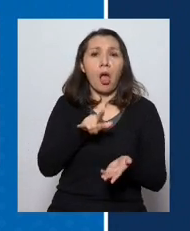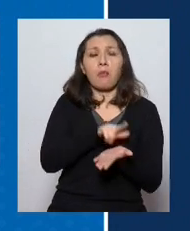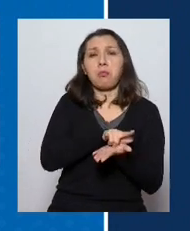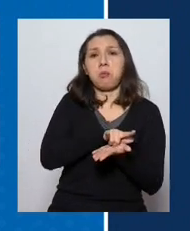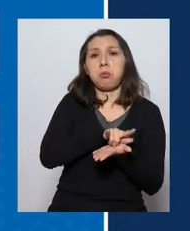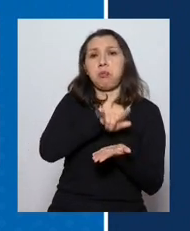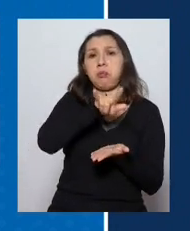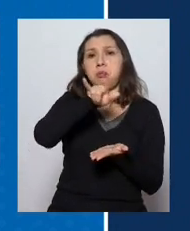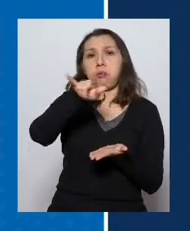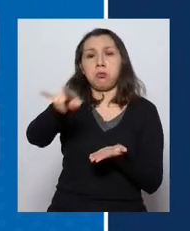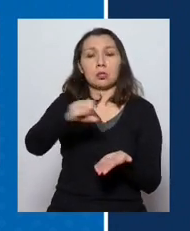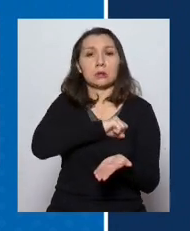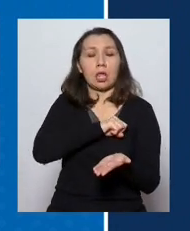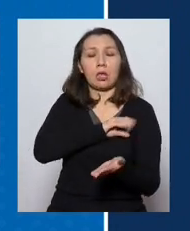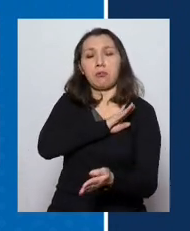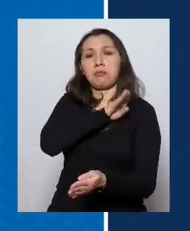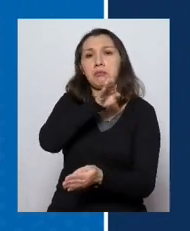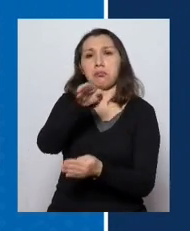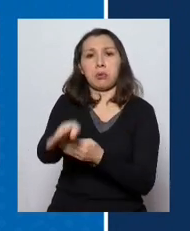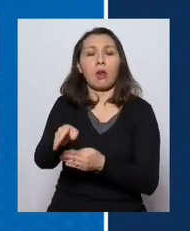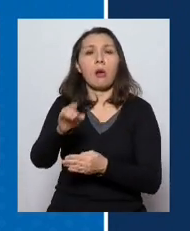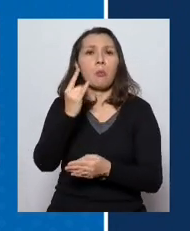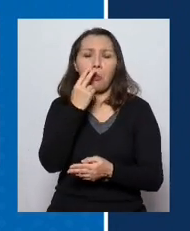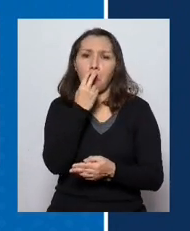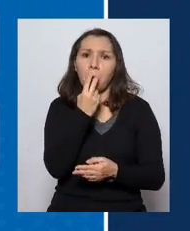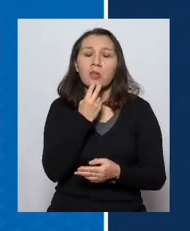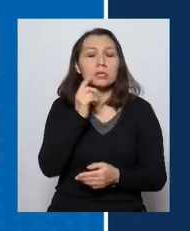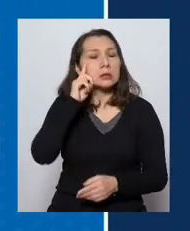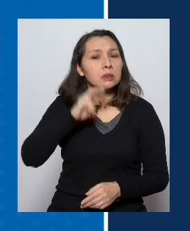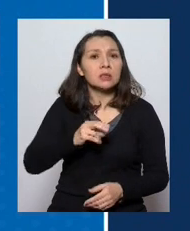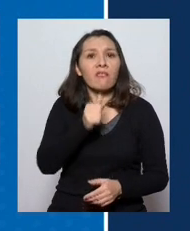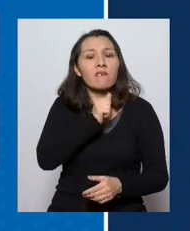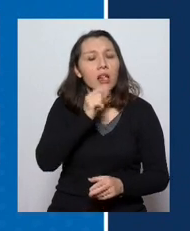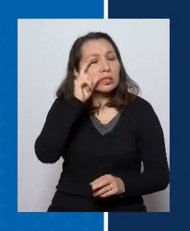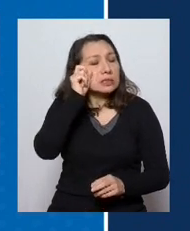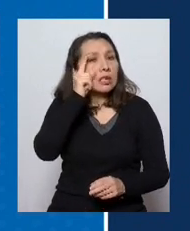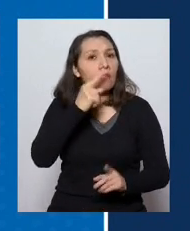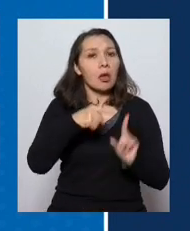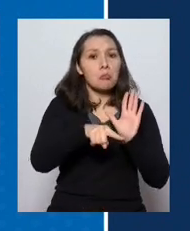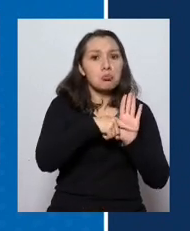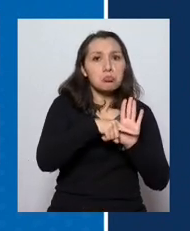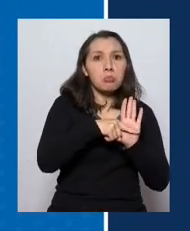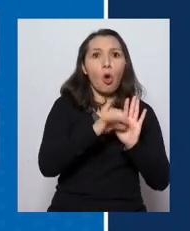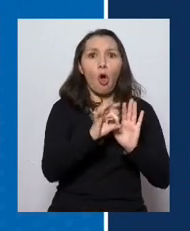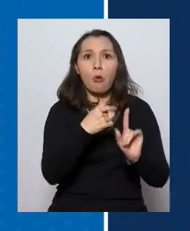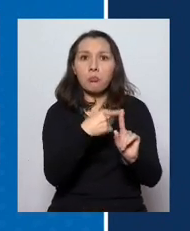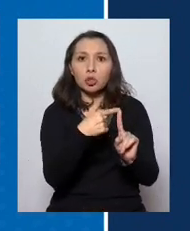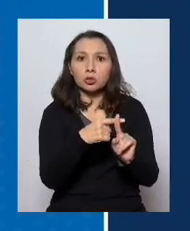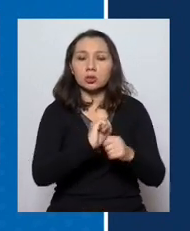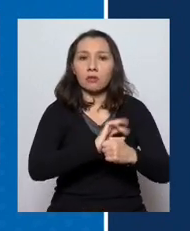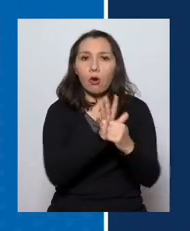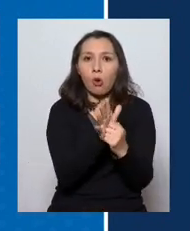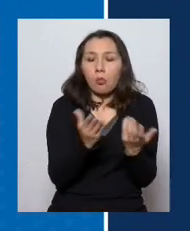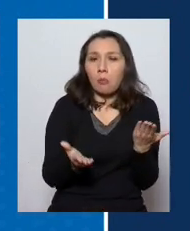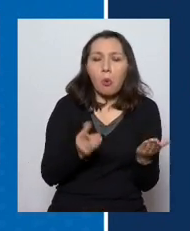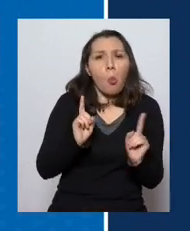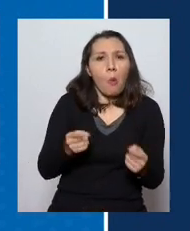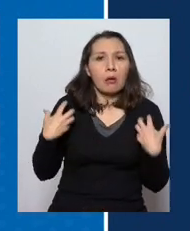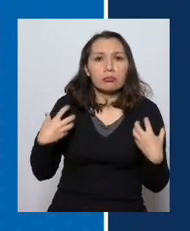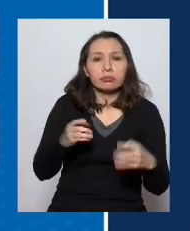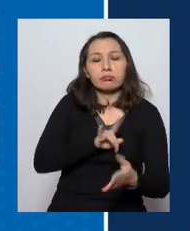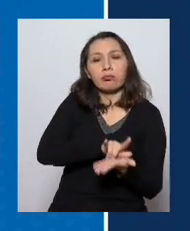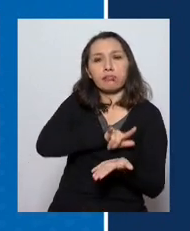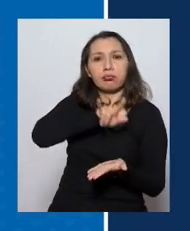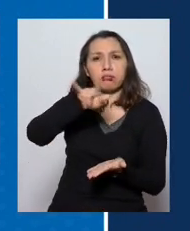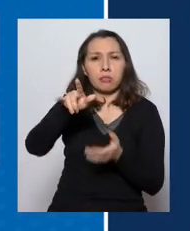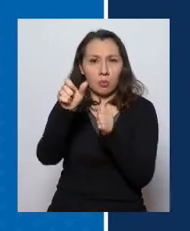desde Santiago a Puerto Montt sin haber conocido la positividad o negatividad de su test también si es se ha hablado de